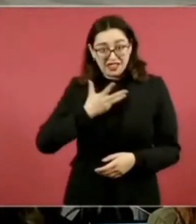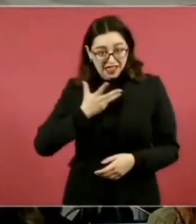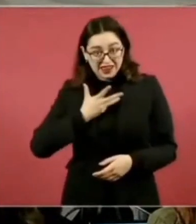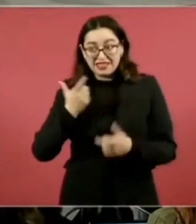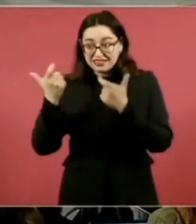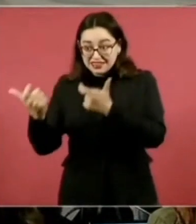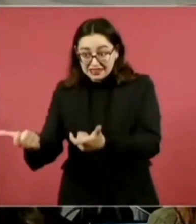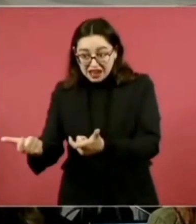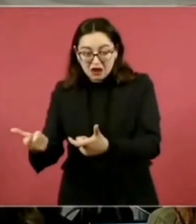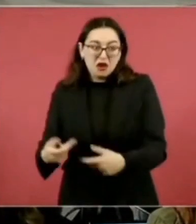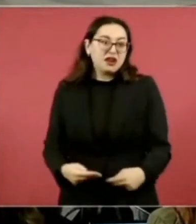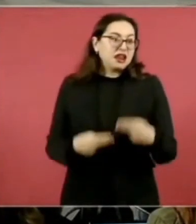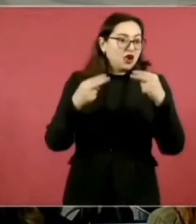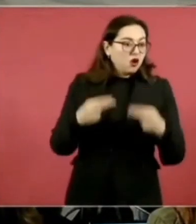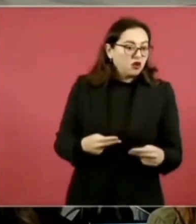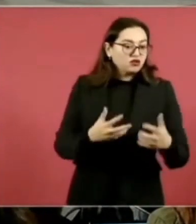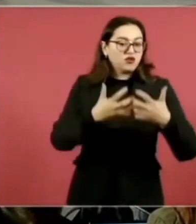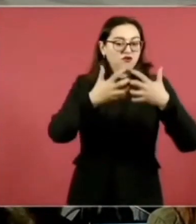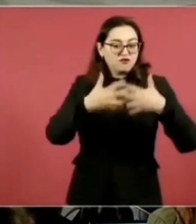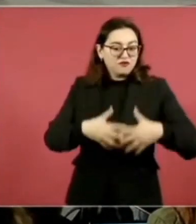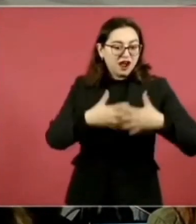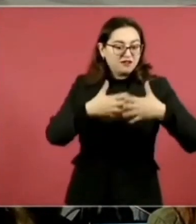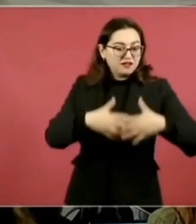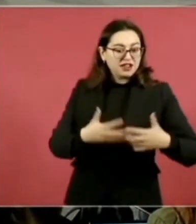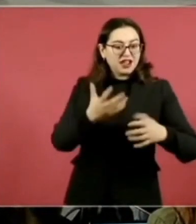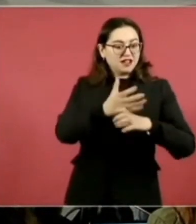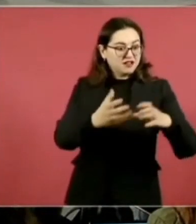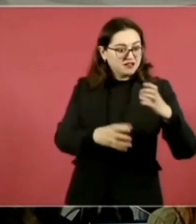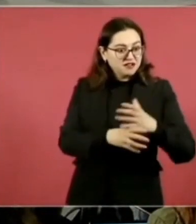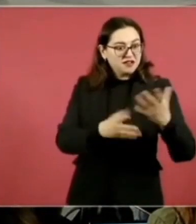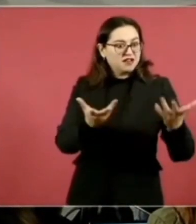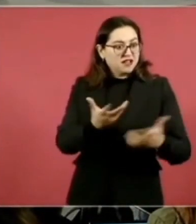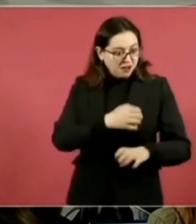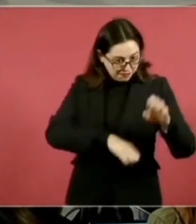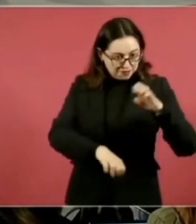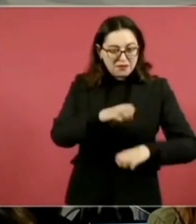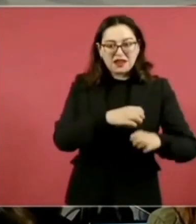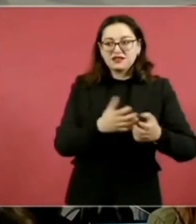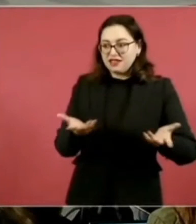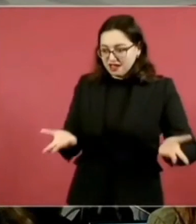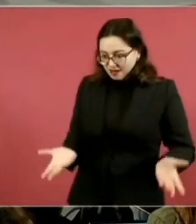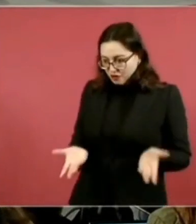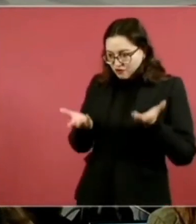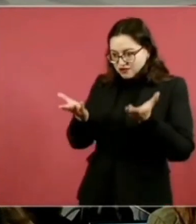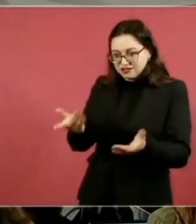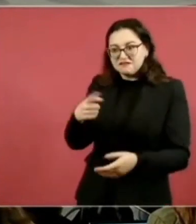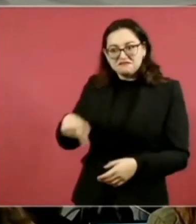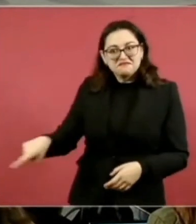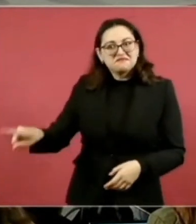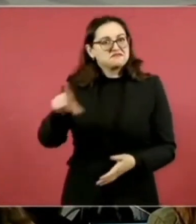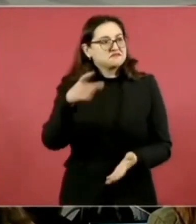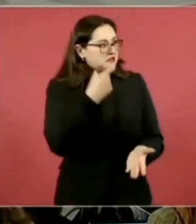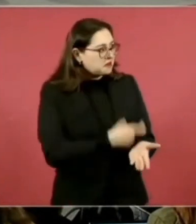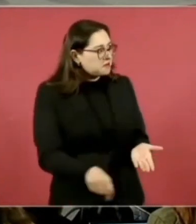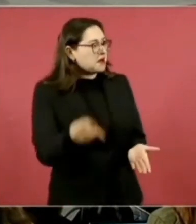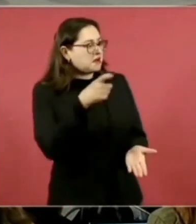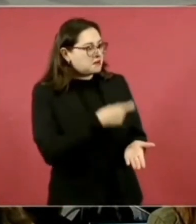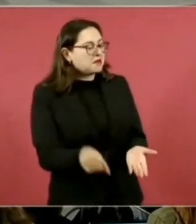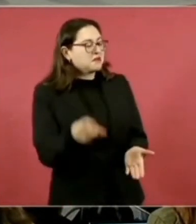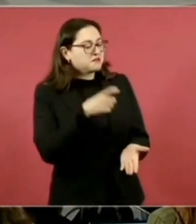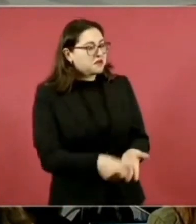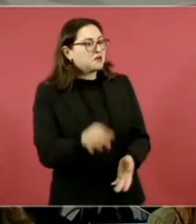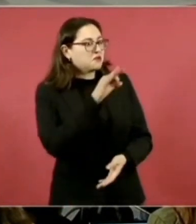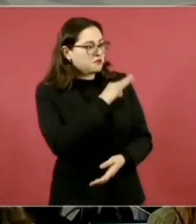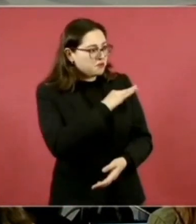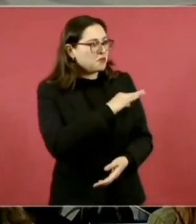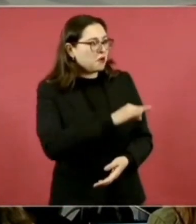sus productos si la ciudadanía tiene poder adquisitivo y tiene bienestar. No quiero extenderme, señor, sé que el